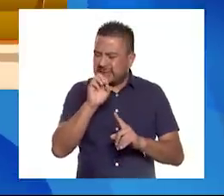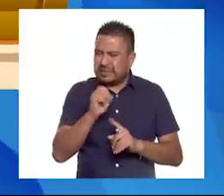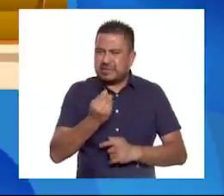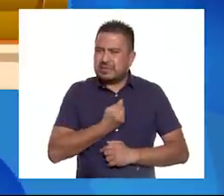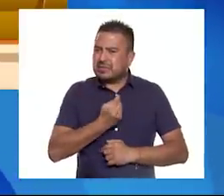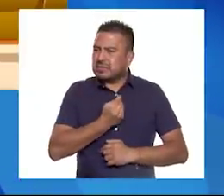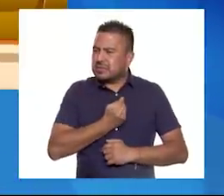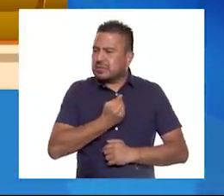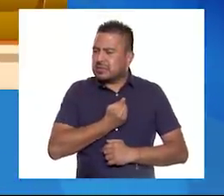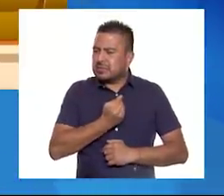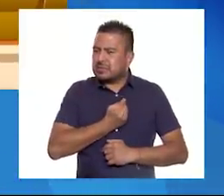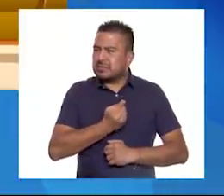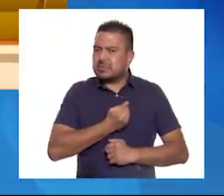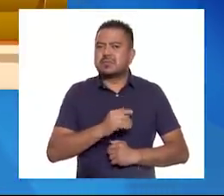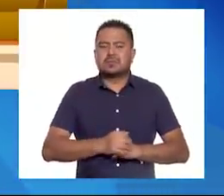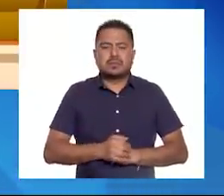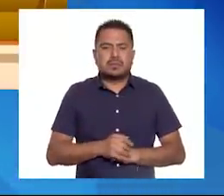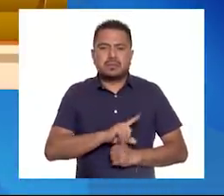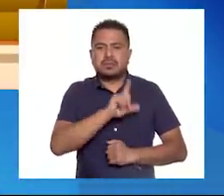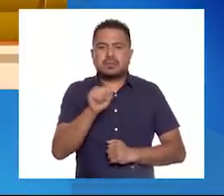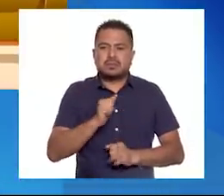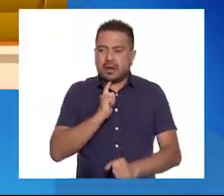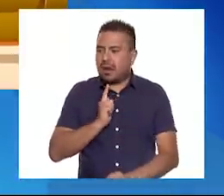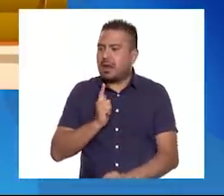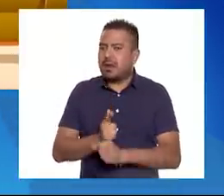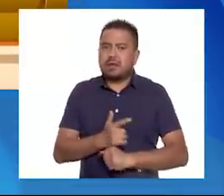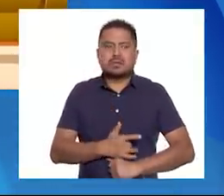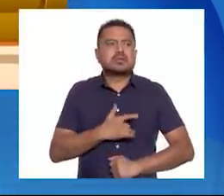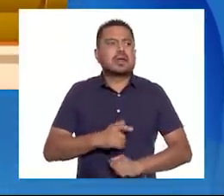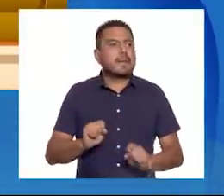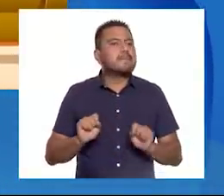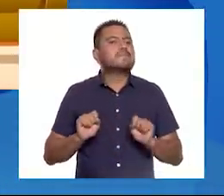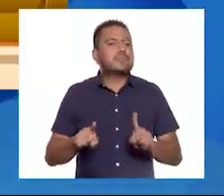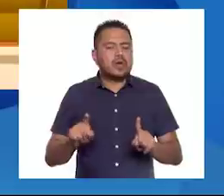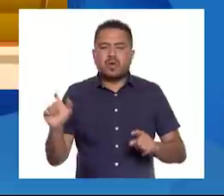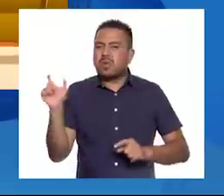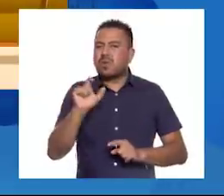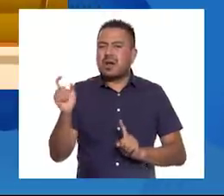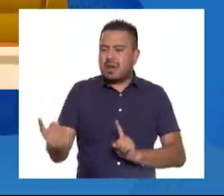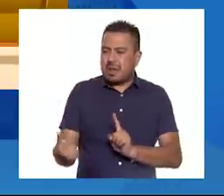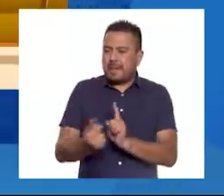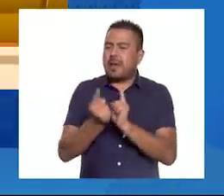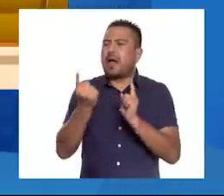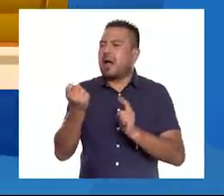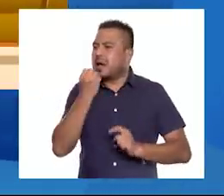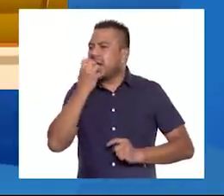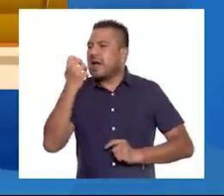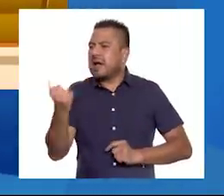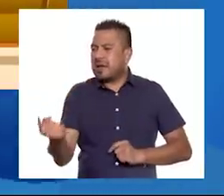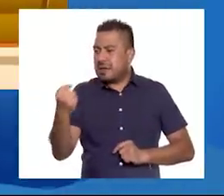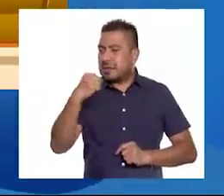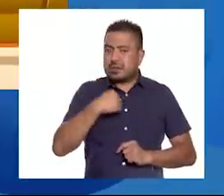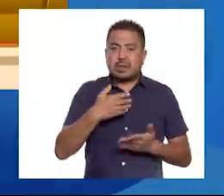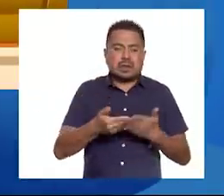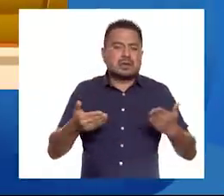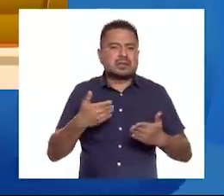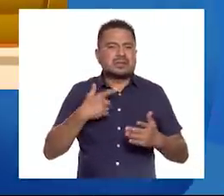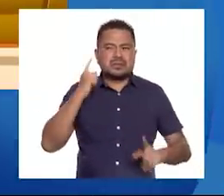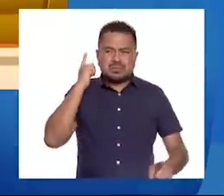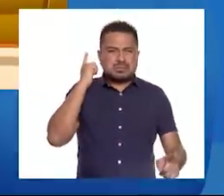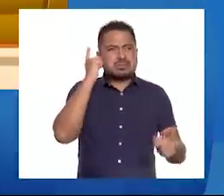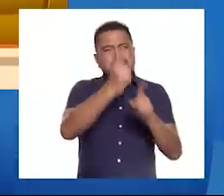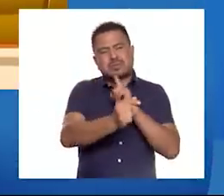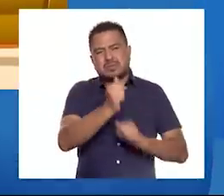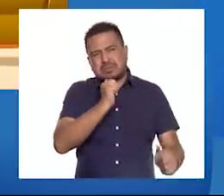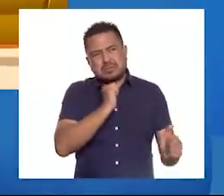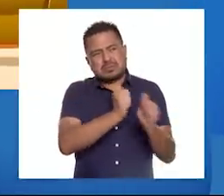aguanté la frustración. Luego me di cuenta que sentí lo mismo que cuando Andrea me gritó. Y entonces me fui corriendo